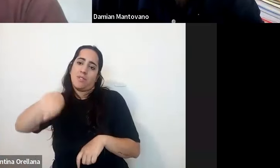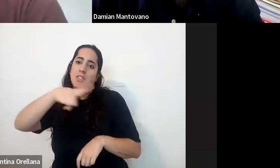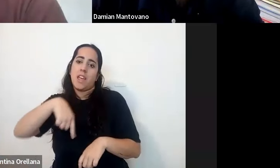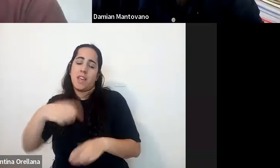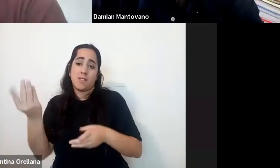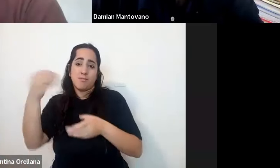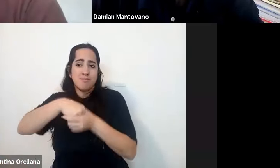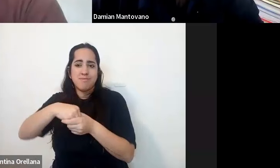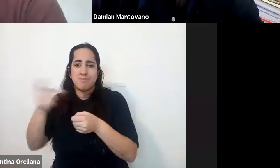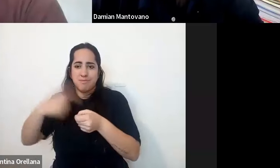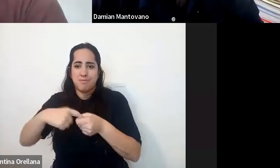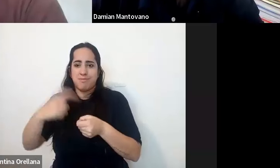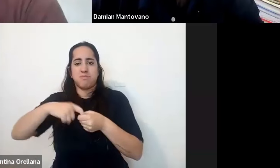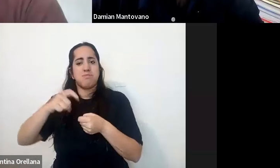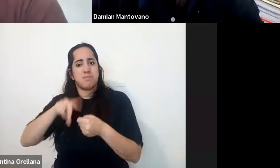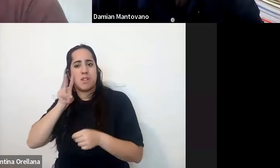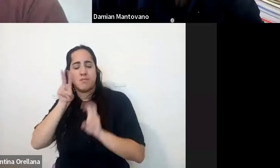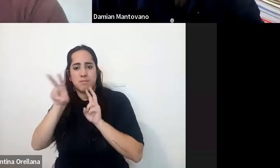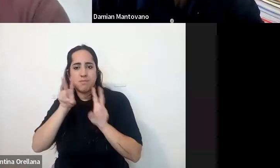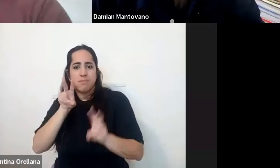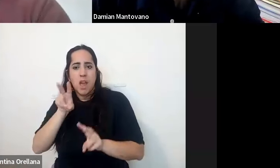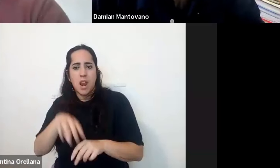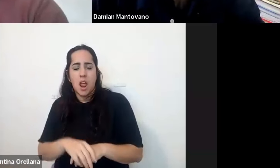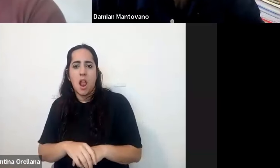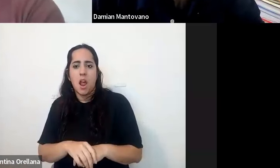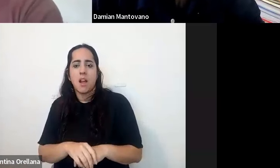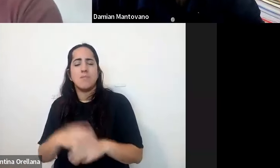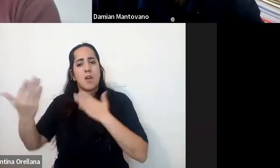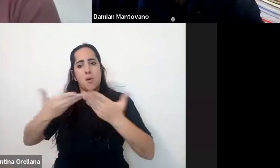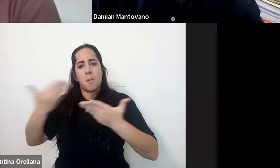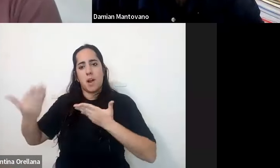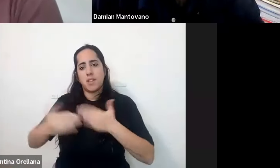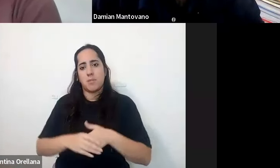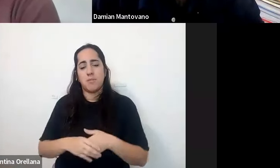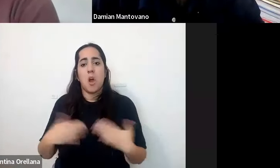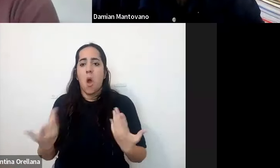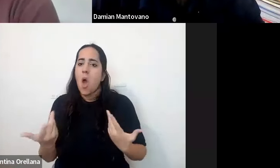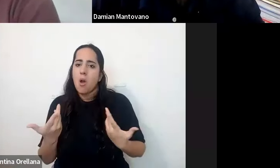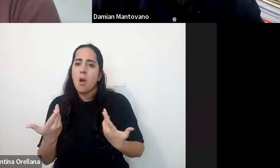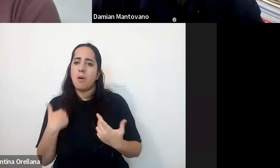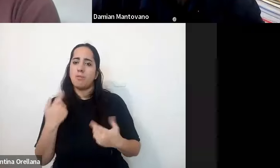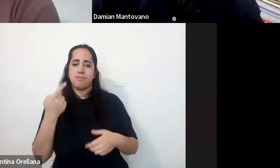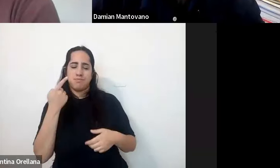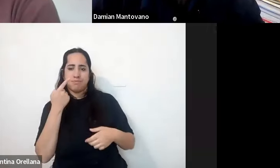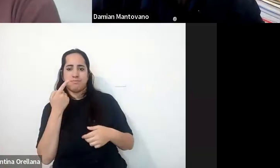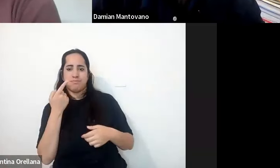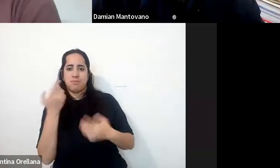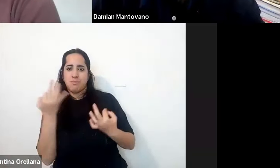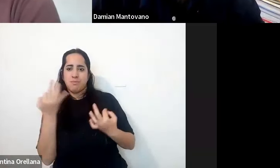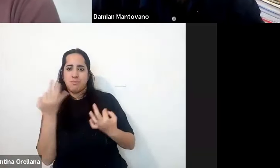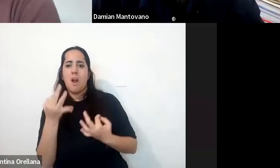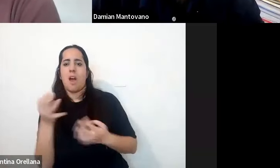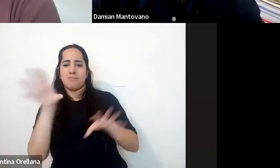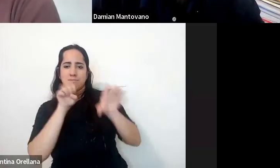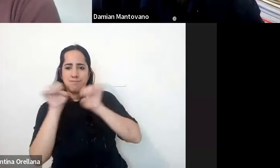participado y estén viendo este intercambio les haya sido tan productivo como a nosotros haberlo realizado